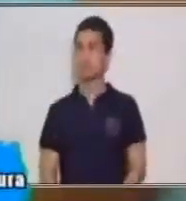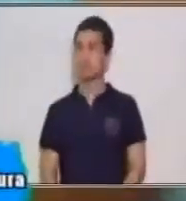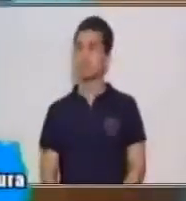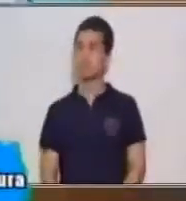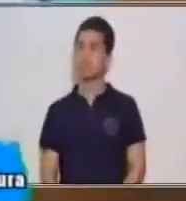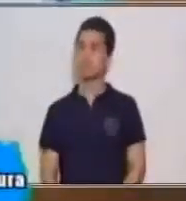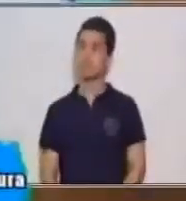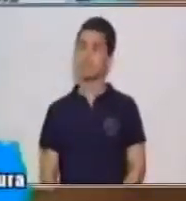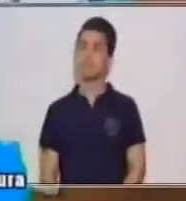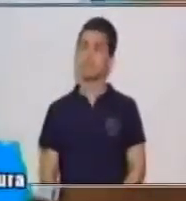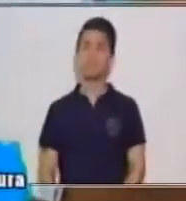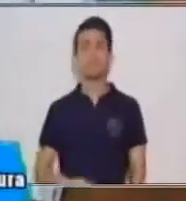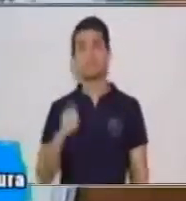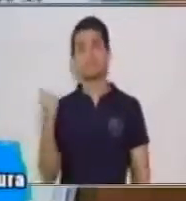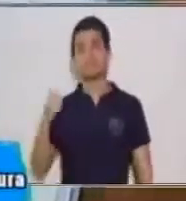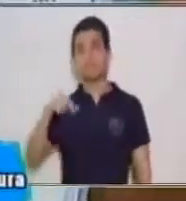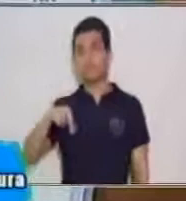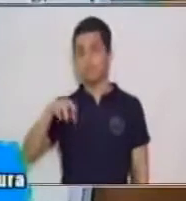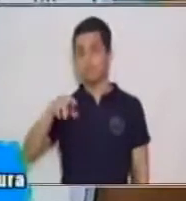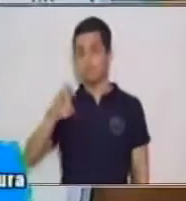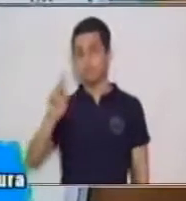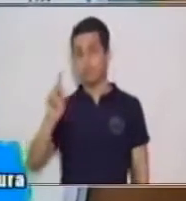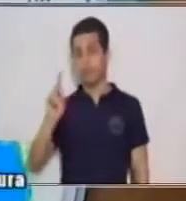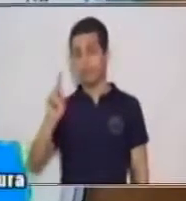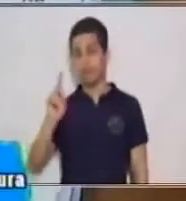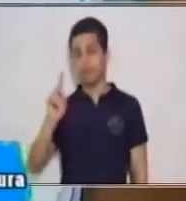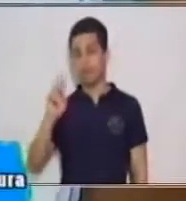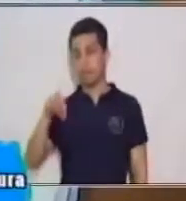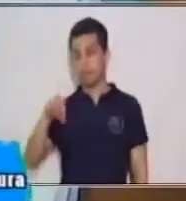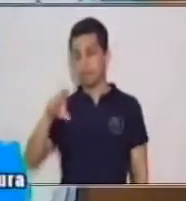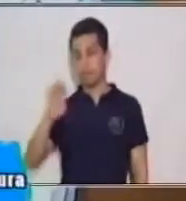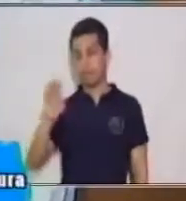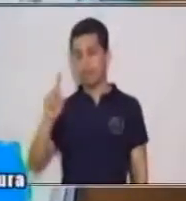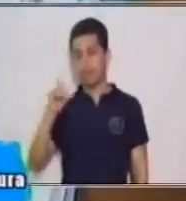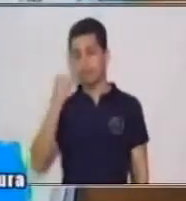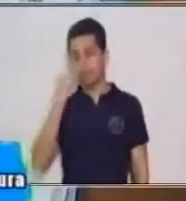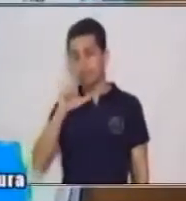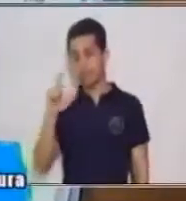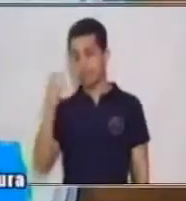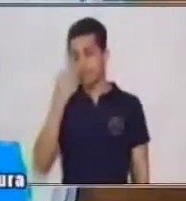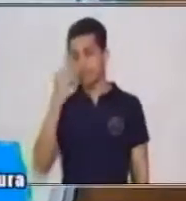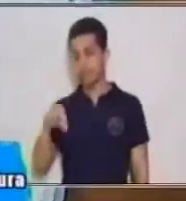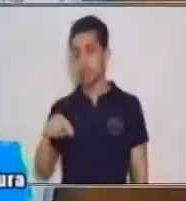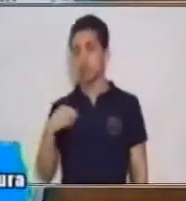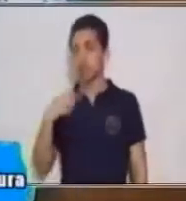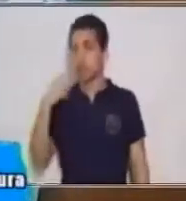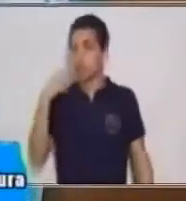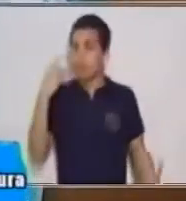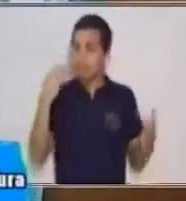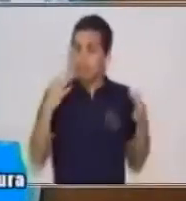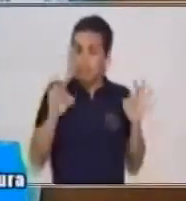Vamos a ver con la predicción. En la predicción yo voy a tratar de adivinar qué